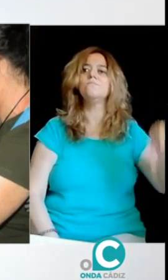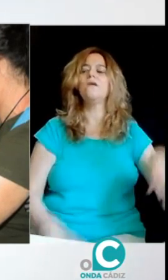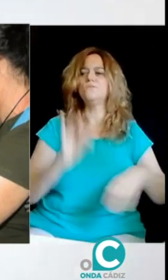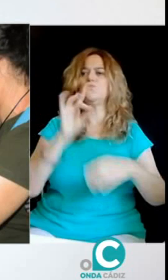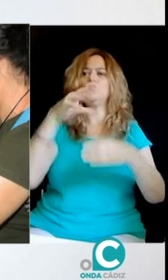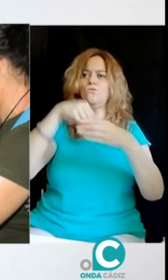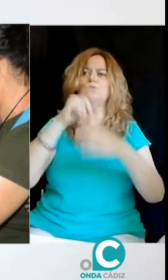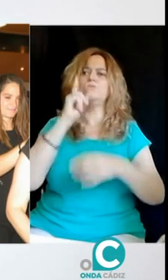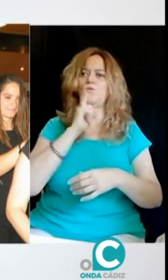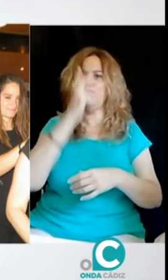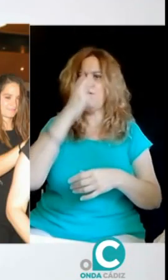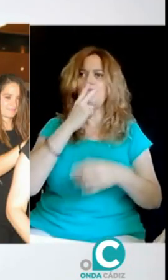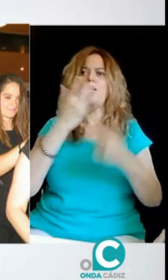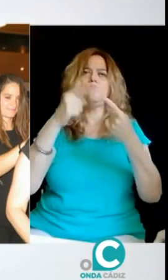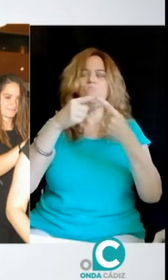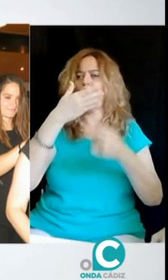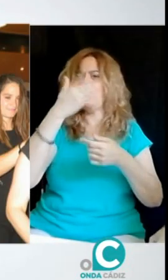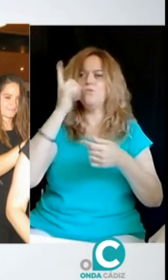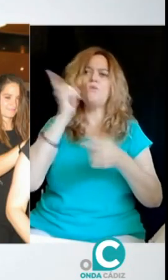Si no me equivoco, tengo anotado.